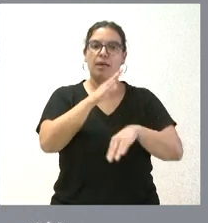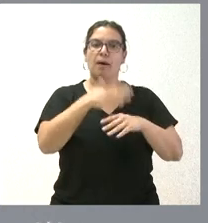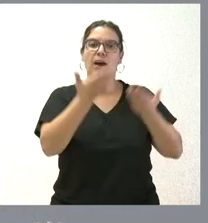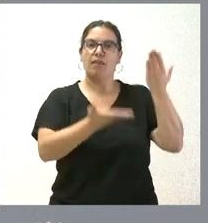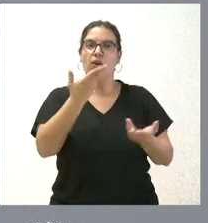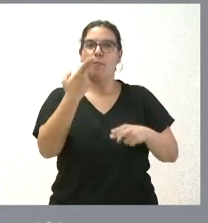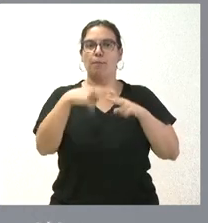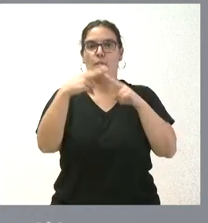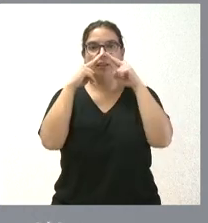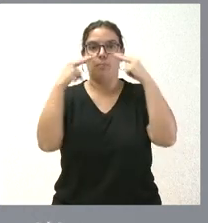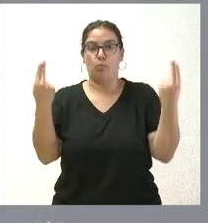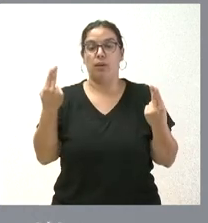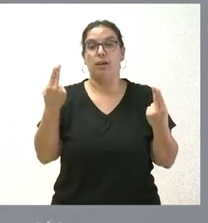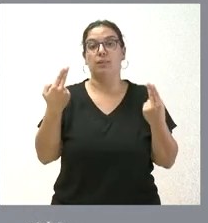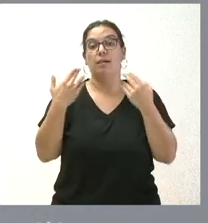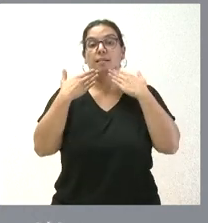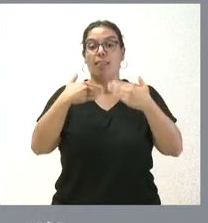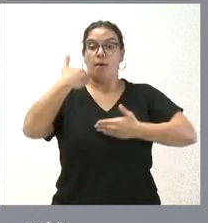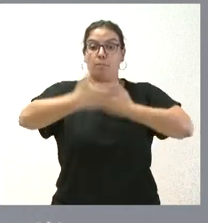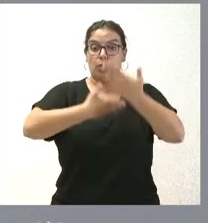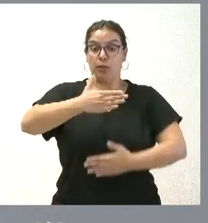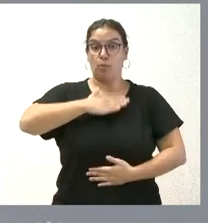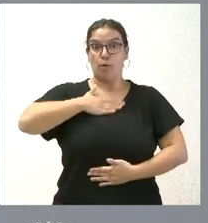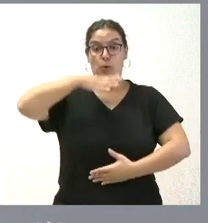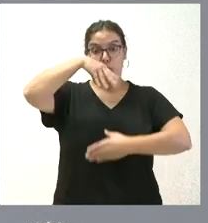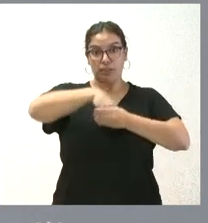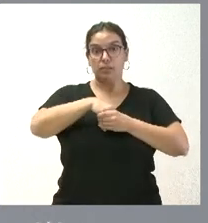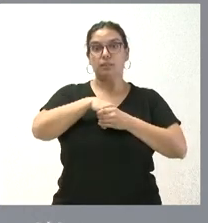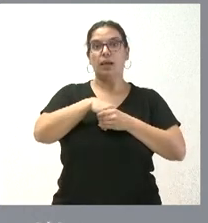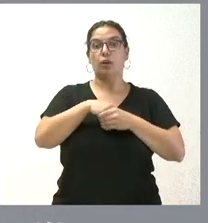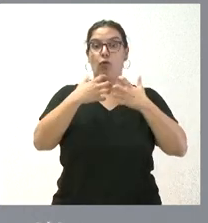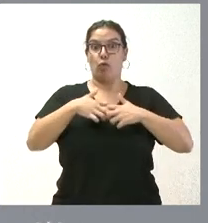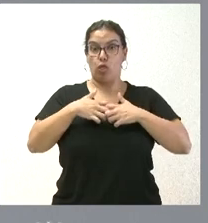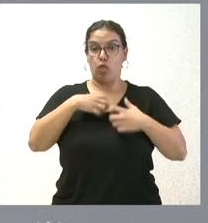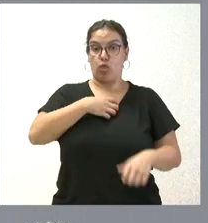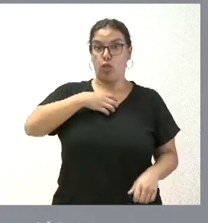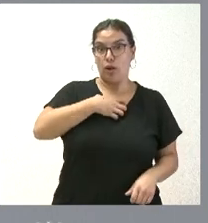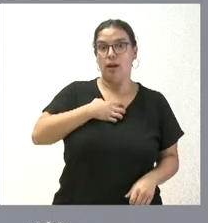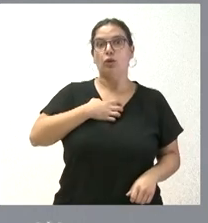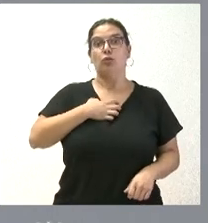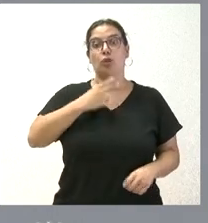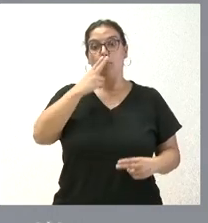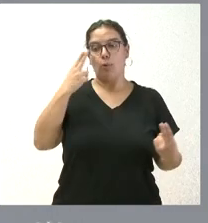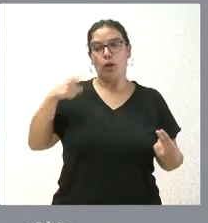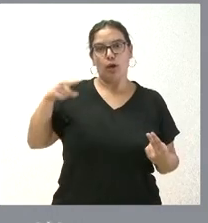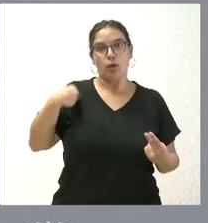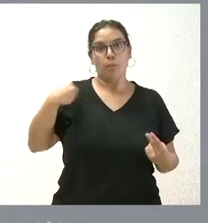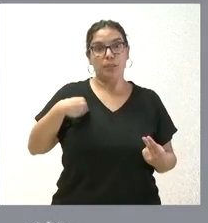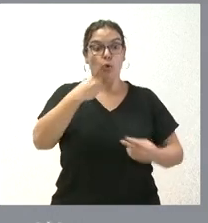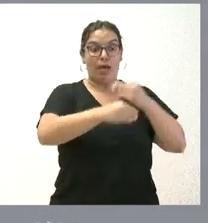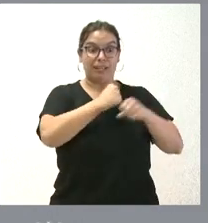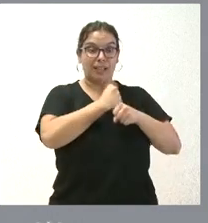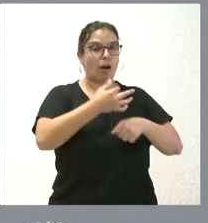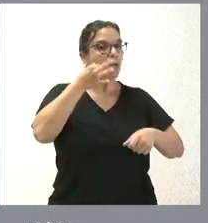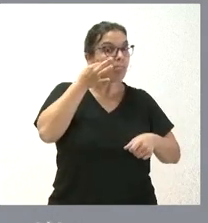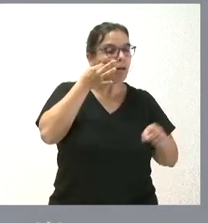las políticas públicas y a través del procedimiento propio de los funcionarios, de los empleados públicos que desarrollan estas tareas. Por tanto, nos